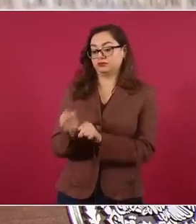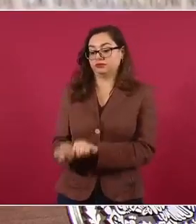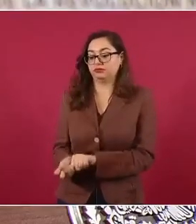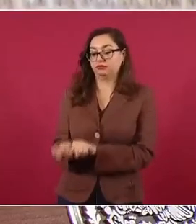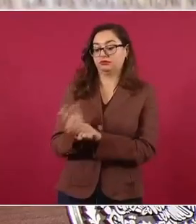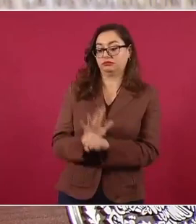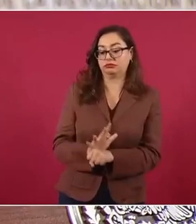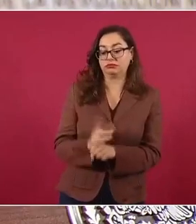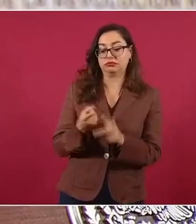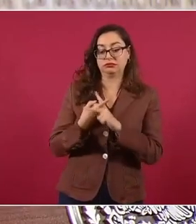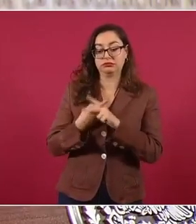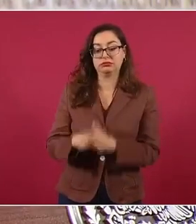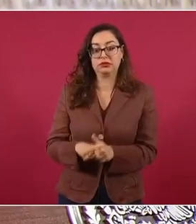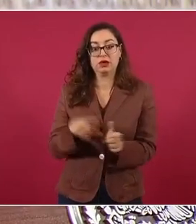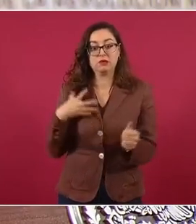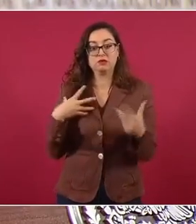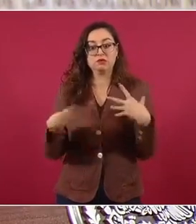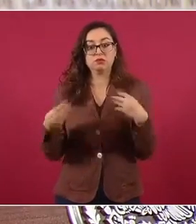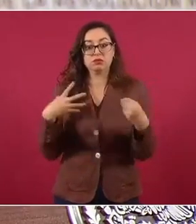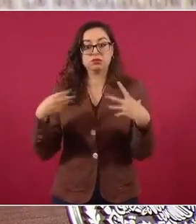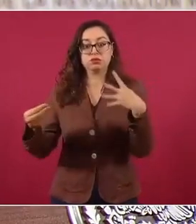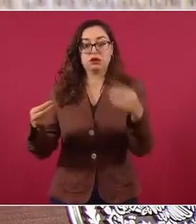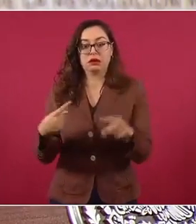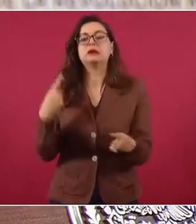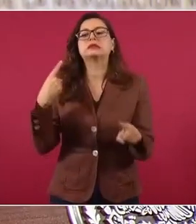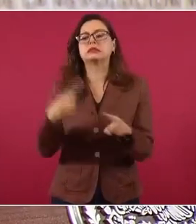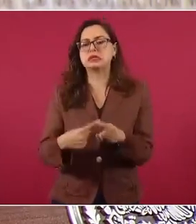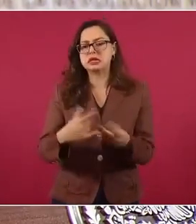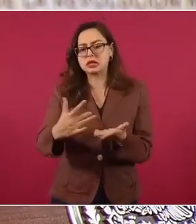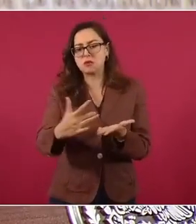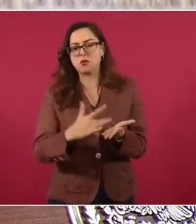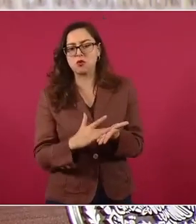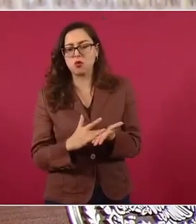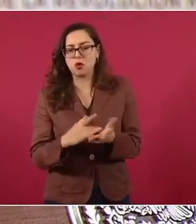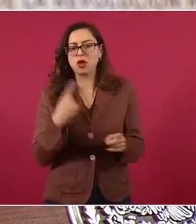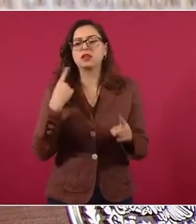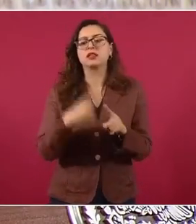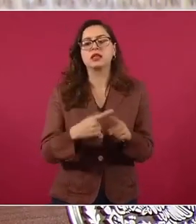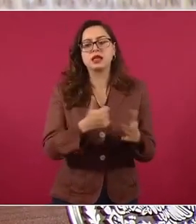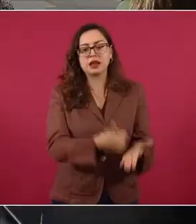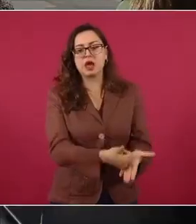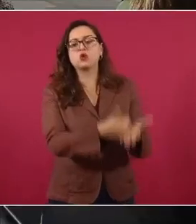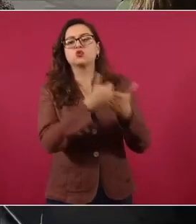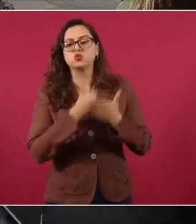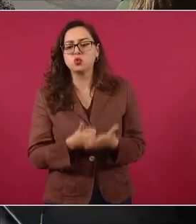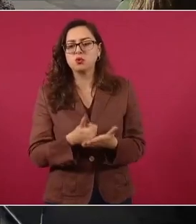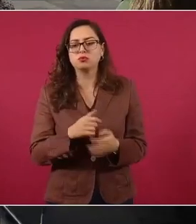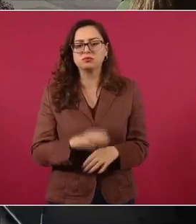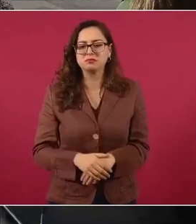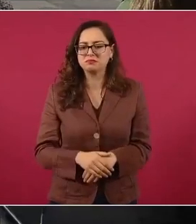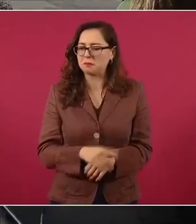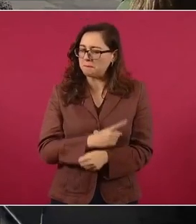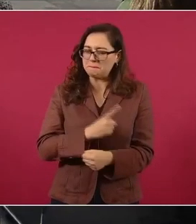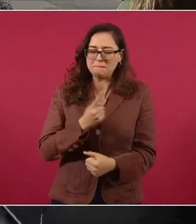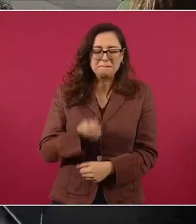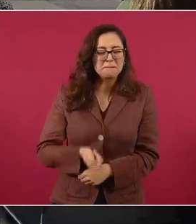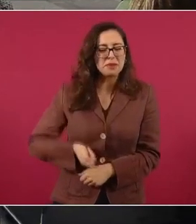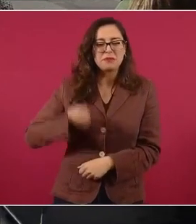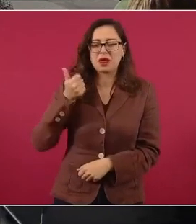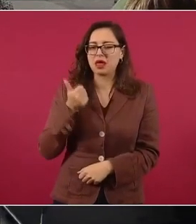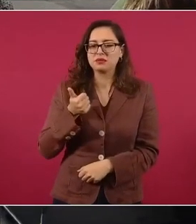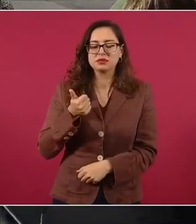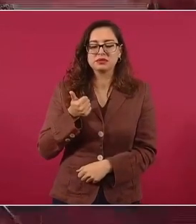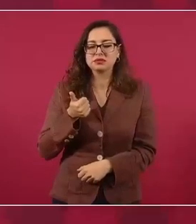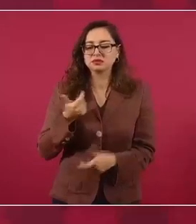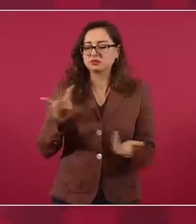país que nos envió equipos que no teníamos para